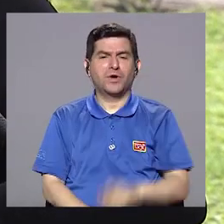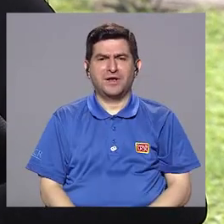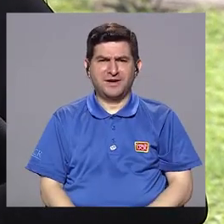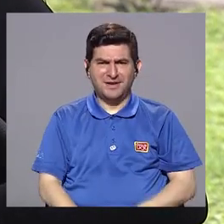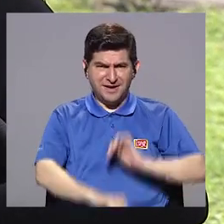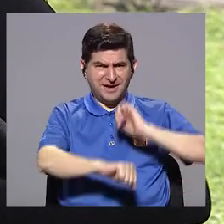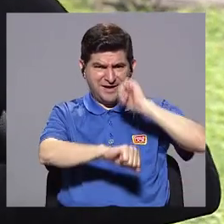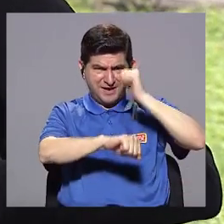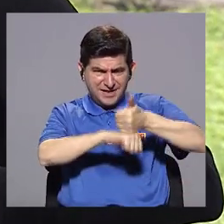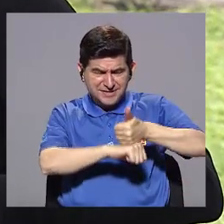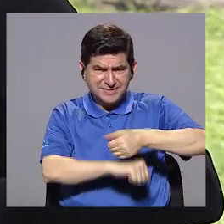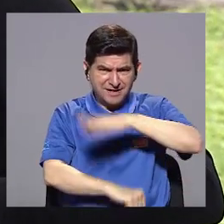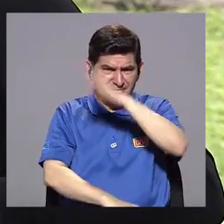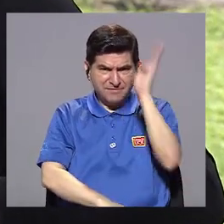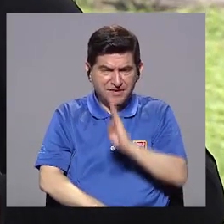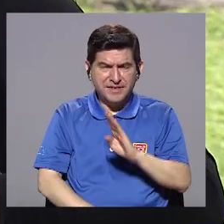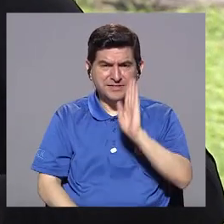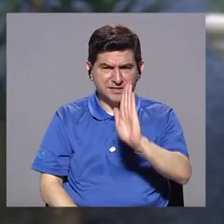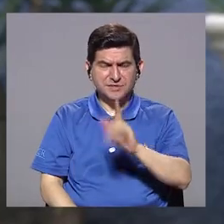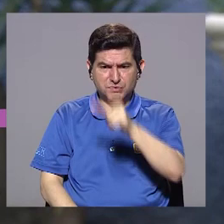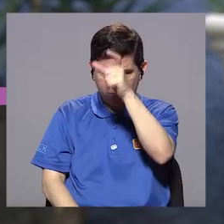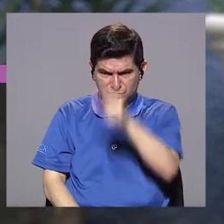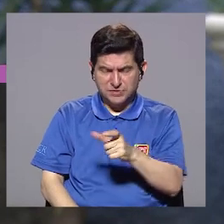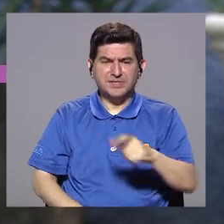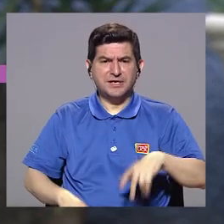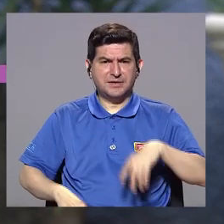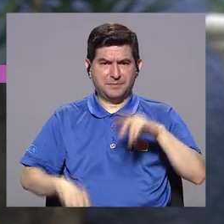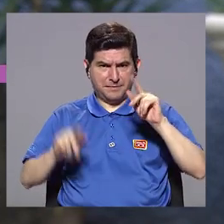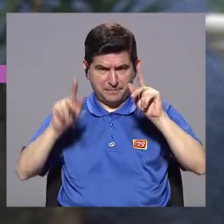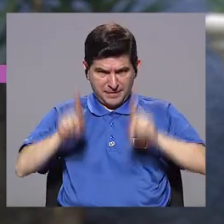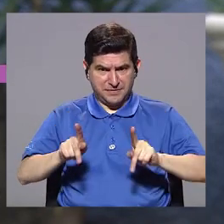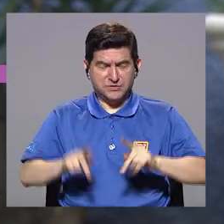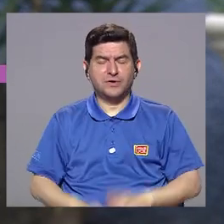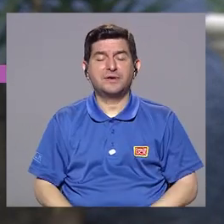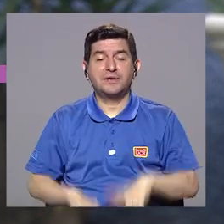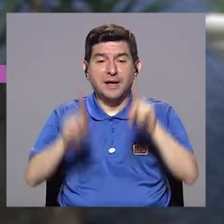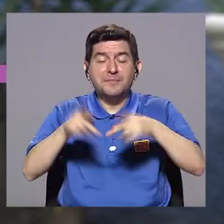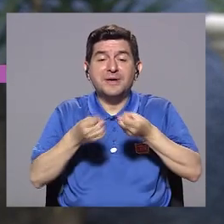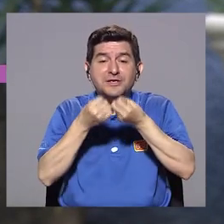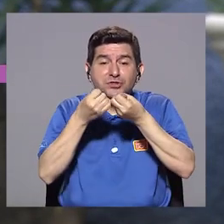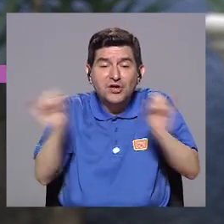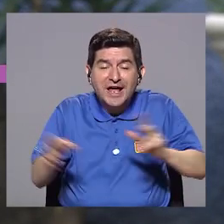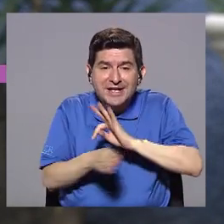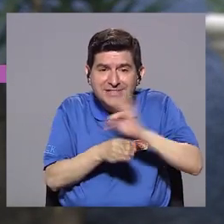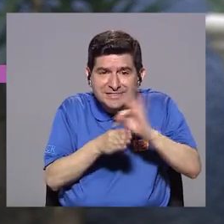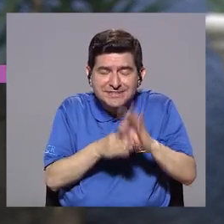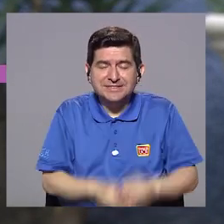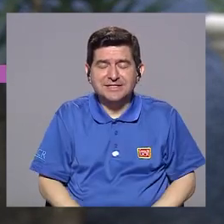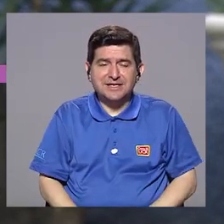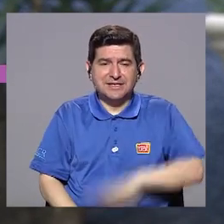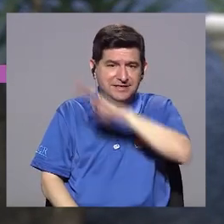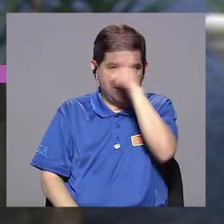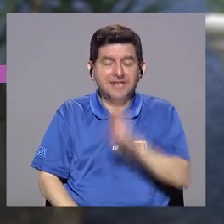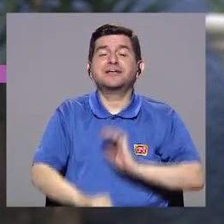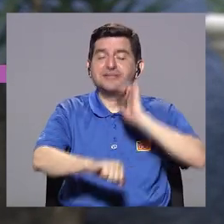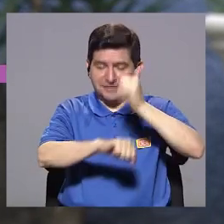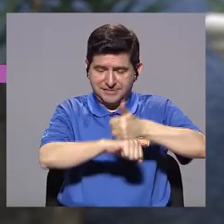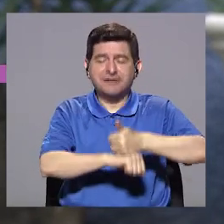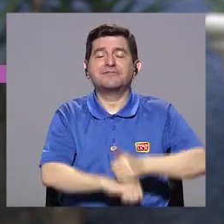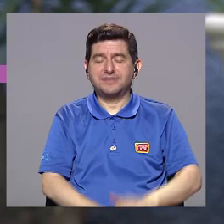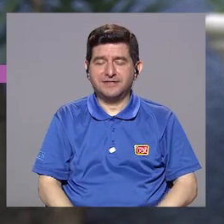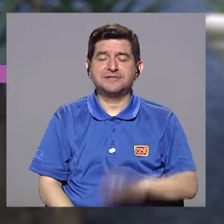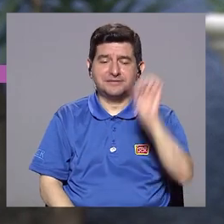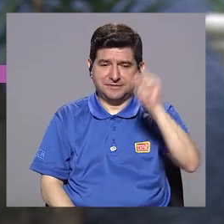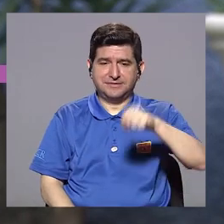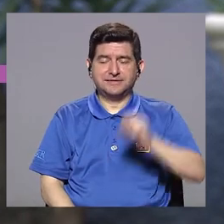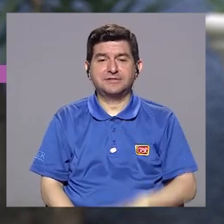¿Te define el trastorno bipolar como persona? lamentablemente una persona sin un tratamiento el trastorno bipolar lo define. Porque